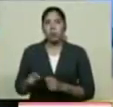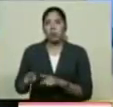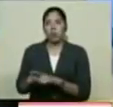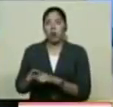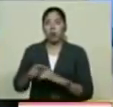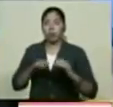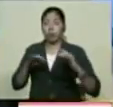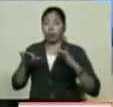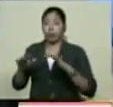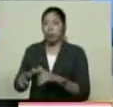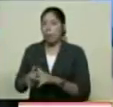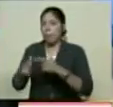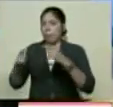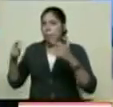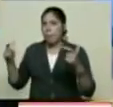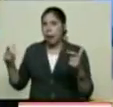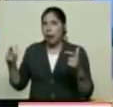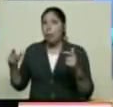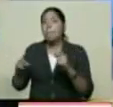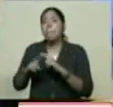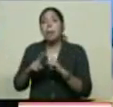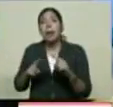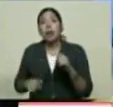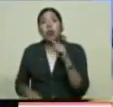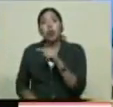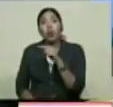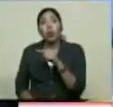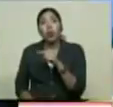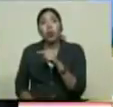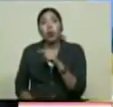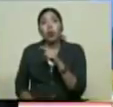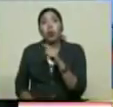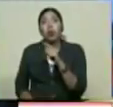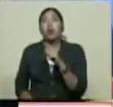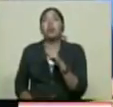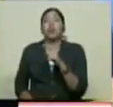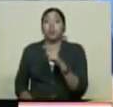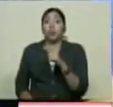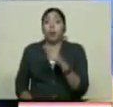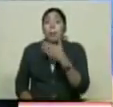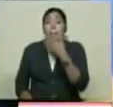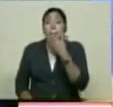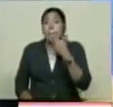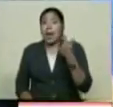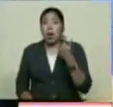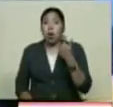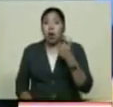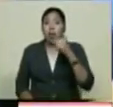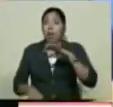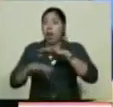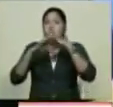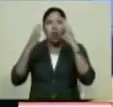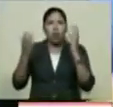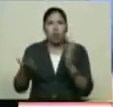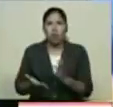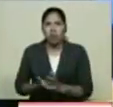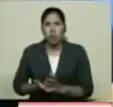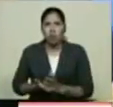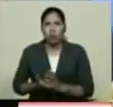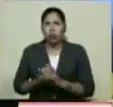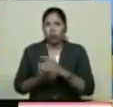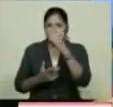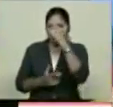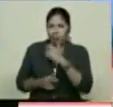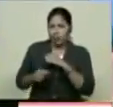participación También es un evento Que recoge A los mejores ciclistas Y si nosotros Tenemos competidores De otras latitudes De